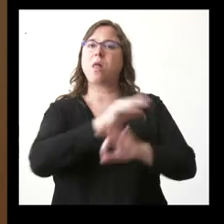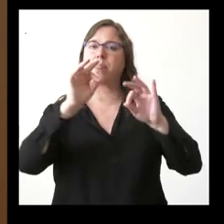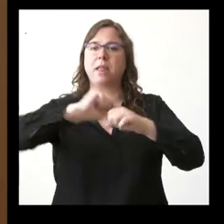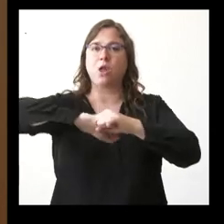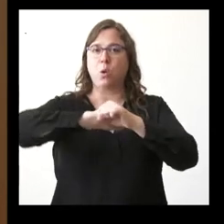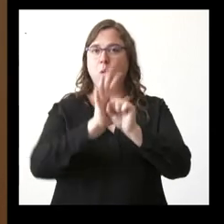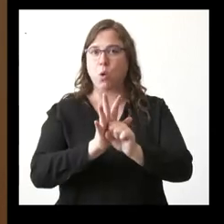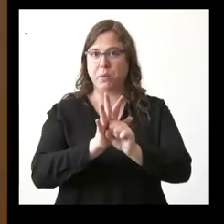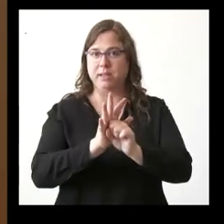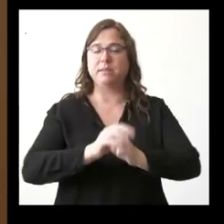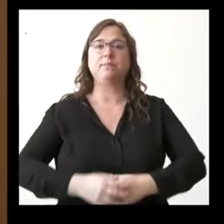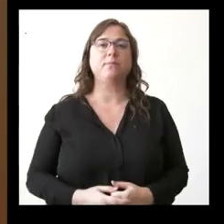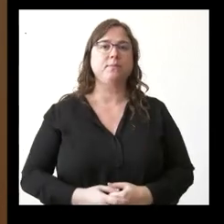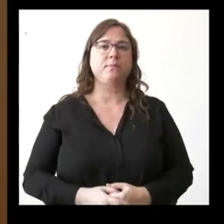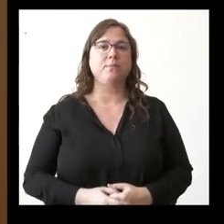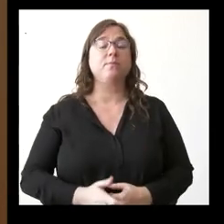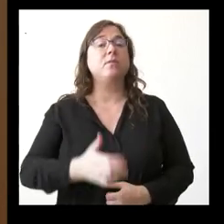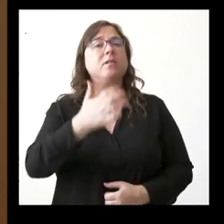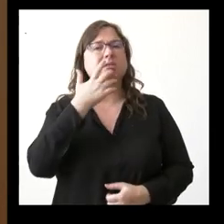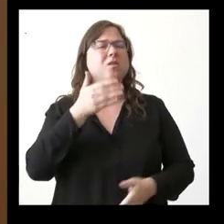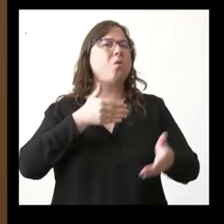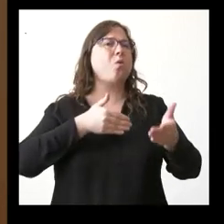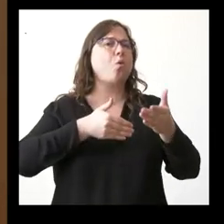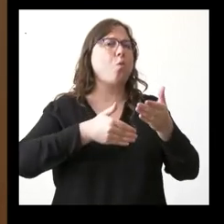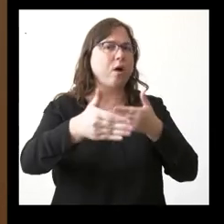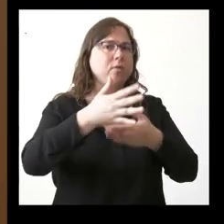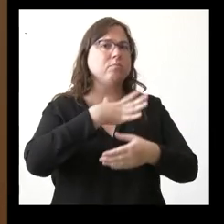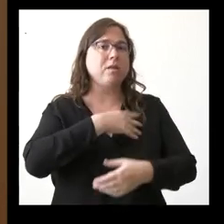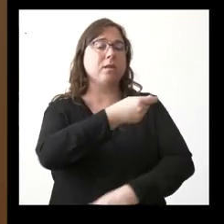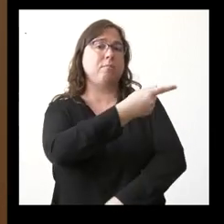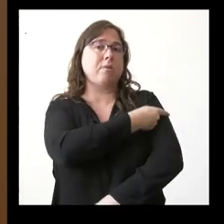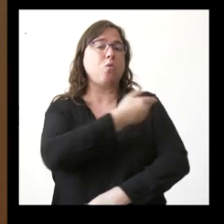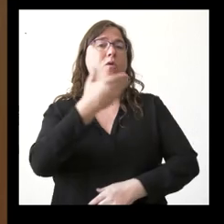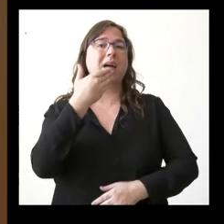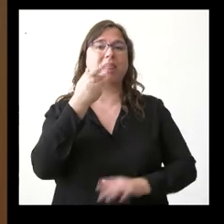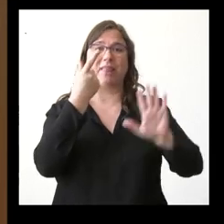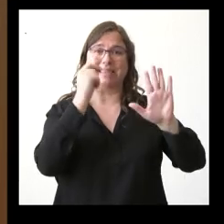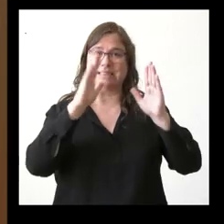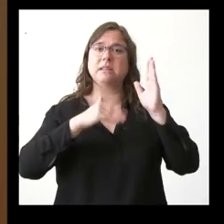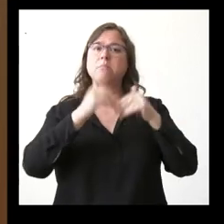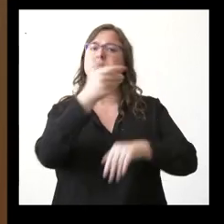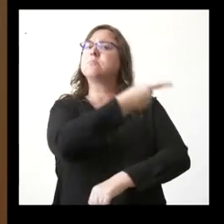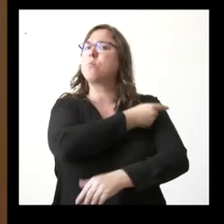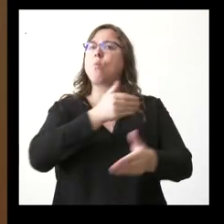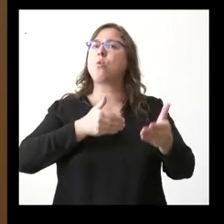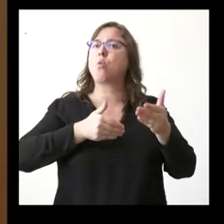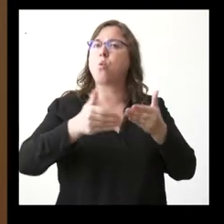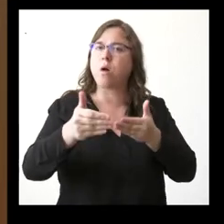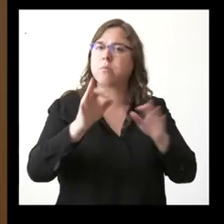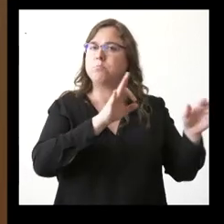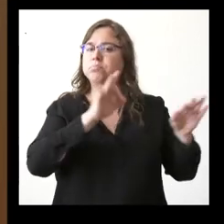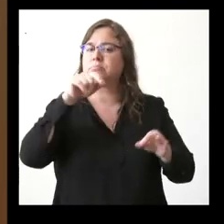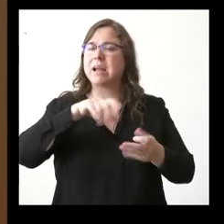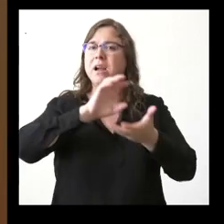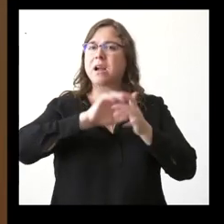más o menos cuándo se va a poder vacunar a los mayores de 60 años, cuál es la infraestructura que hay en Castilla y